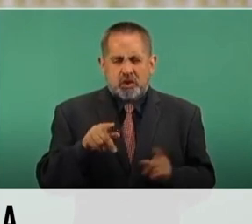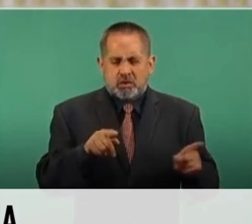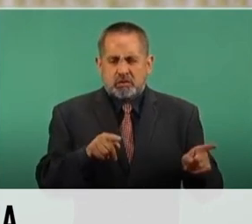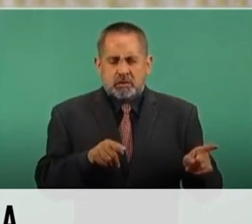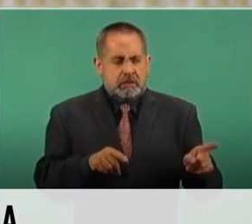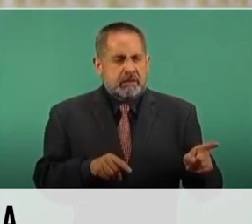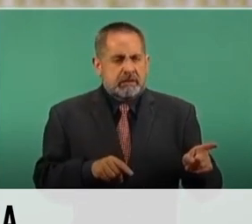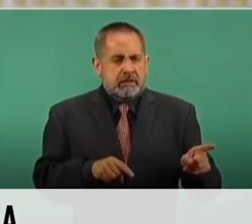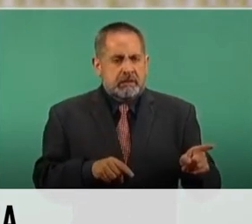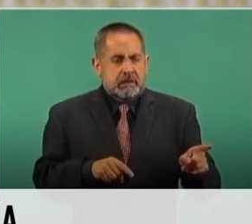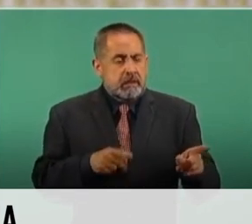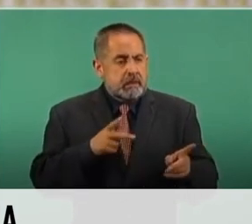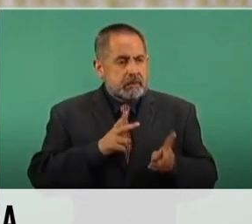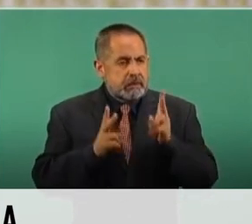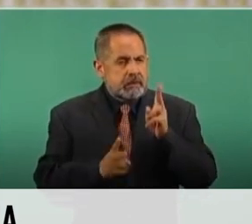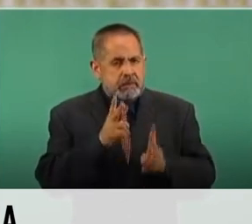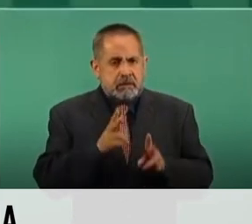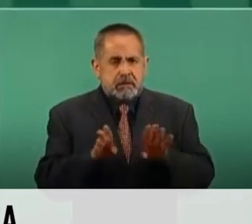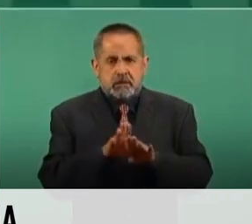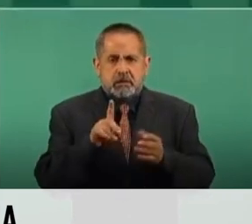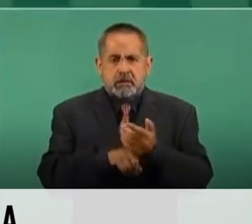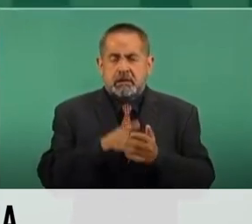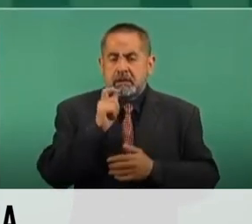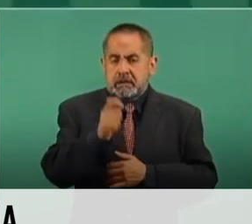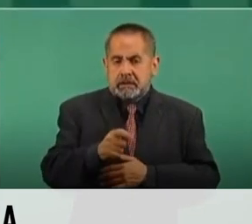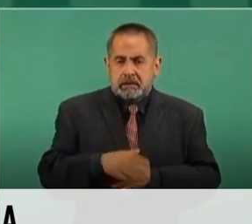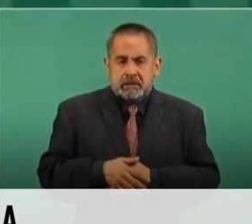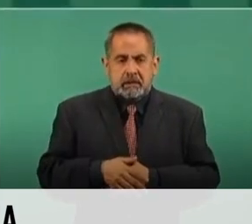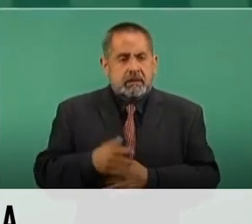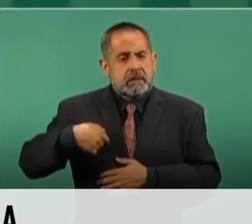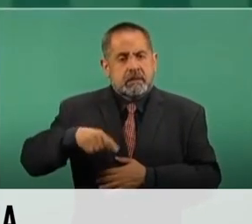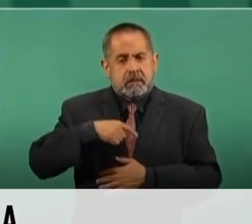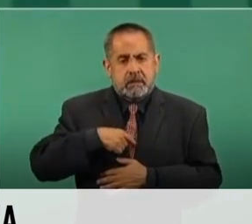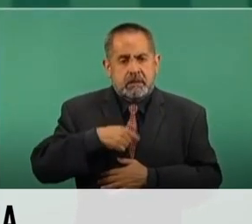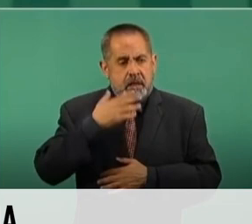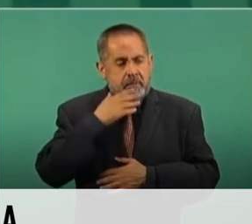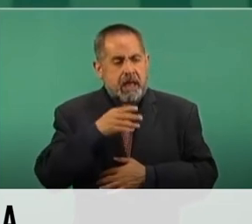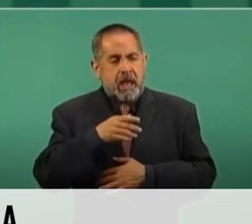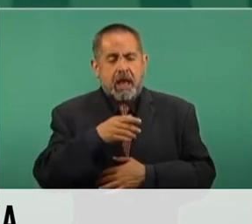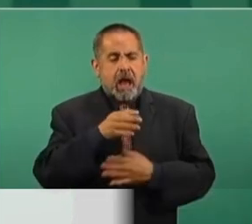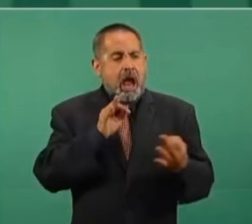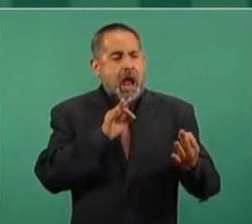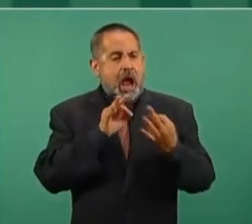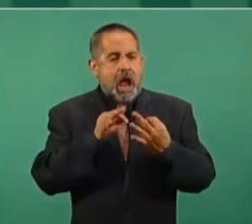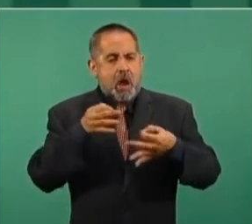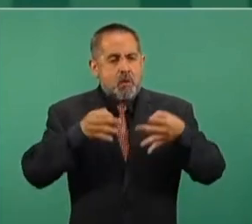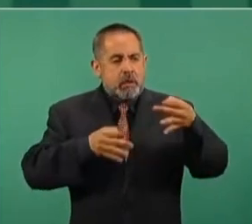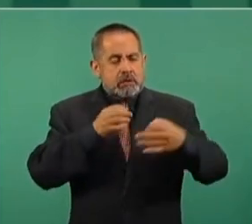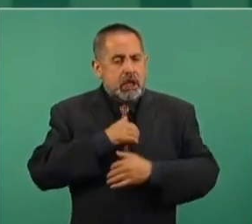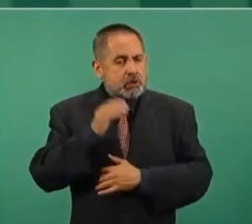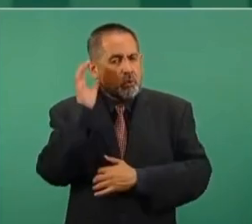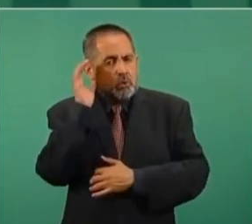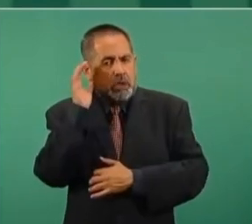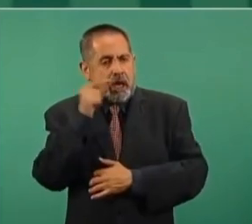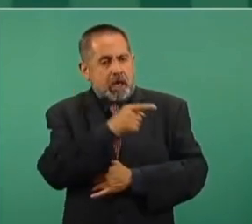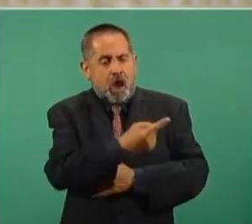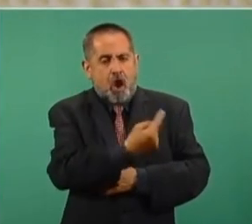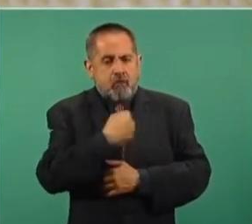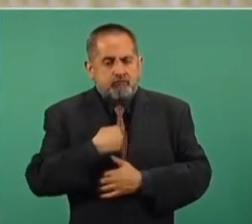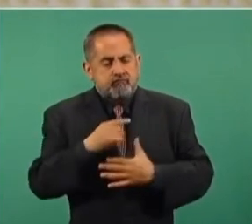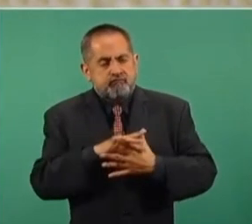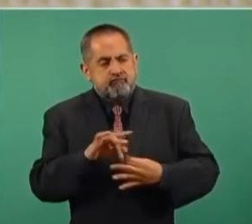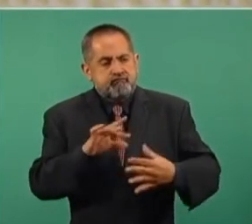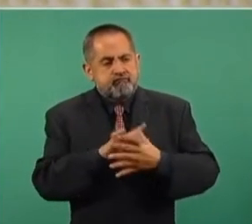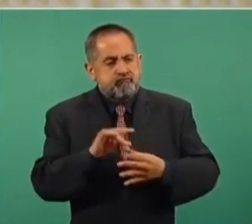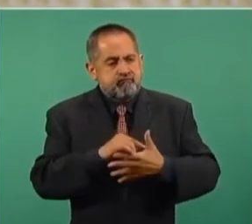Lo que hablamos solamente es, lo que hicimos es darle una audiencia para escuchar todo lo